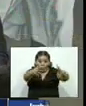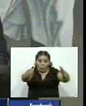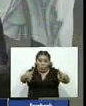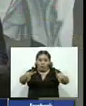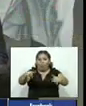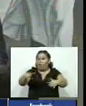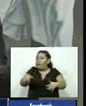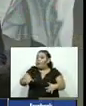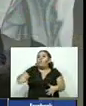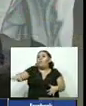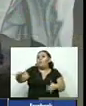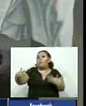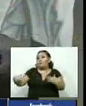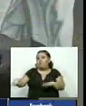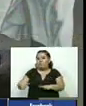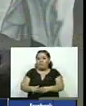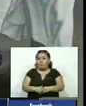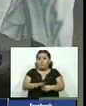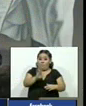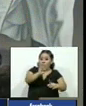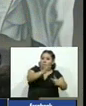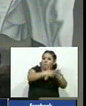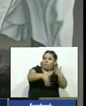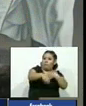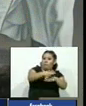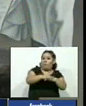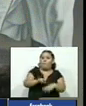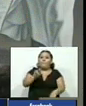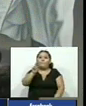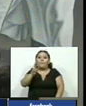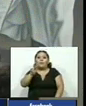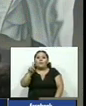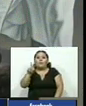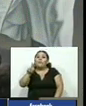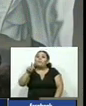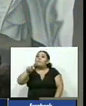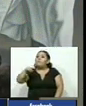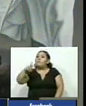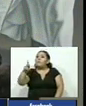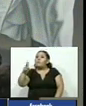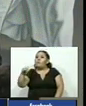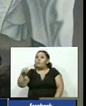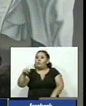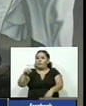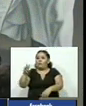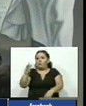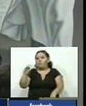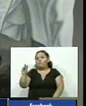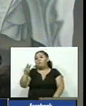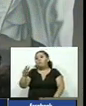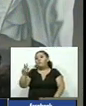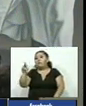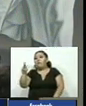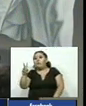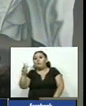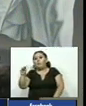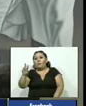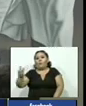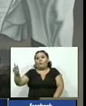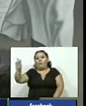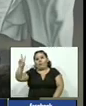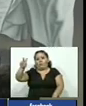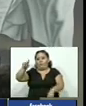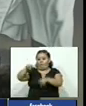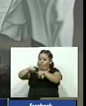de qué territorio en el mar tenemos 21.000 kilómetros cuadrados de tierra y tenemos 120.000 kilómetros